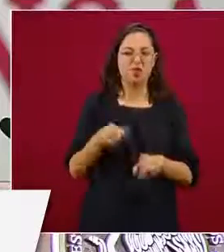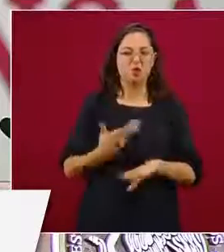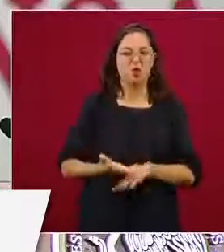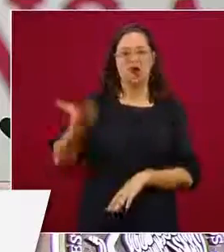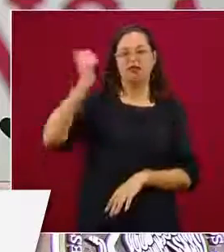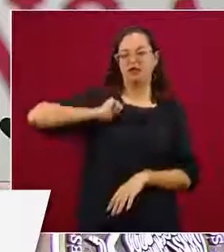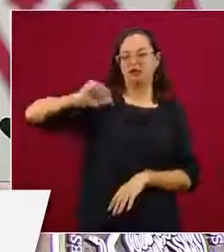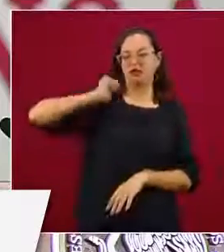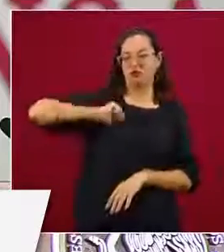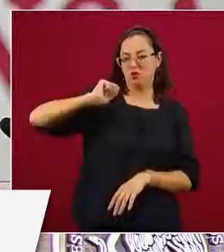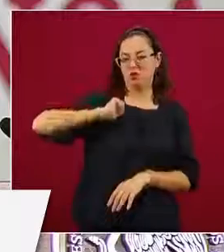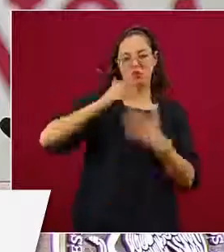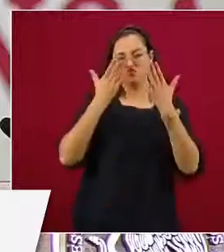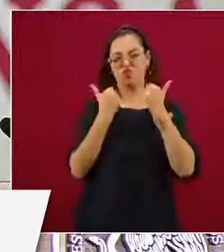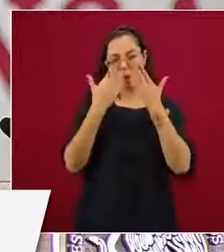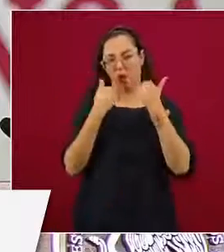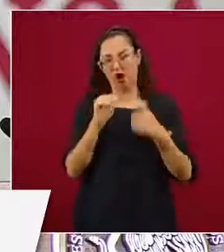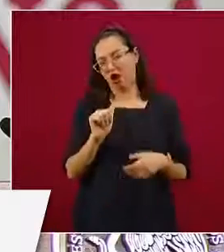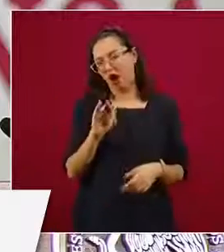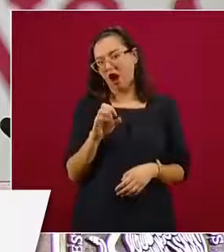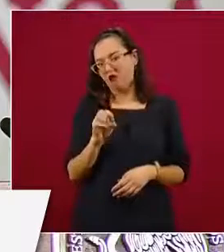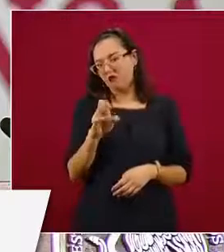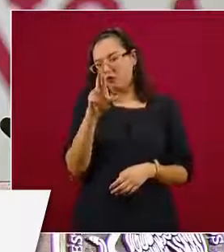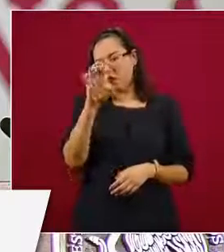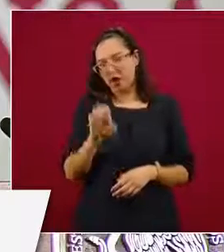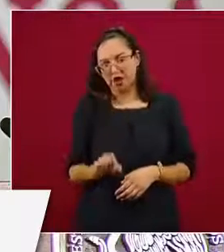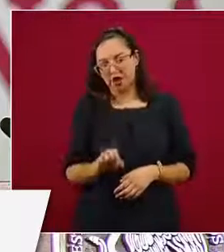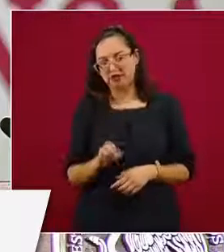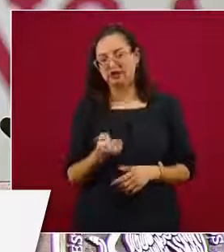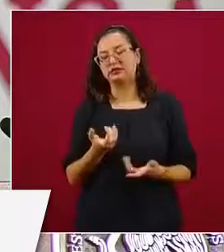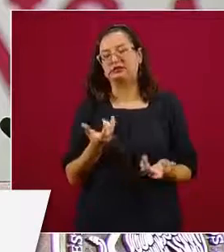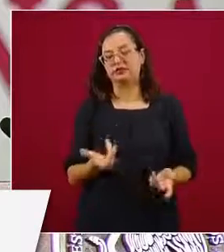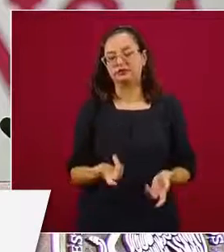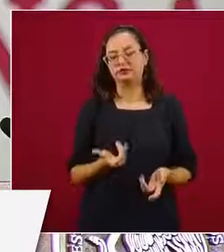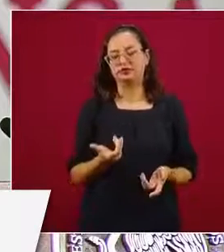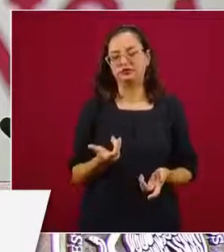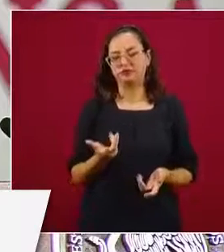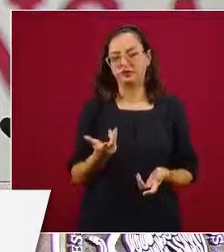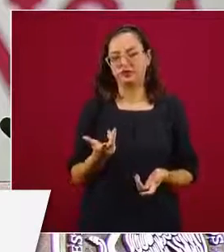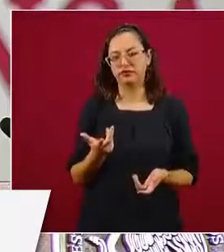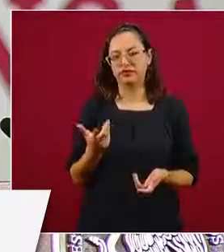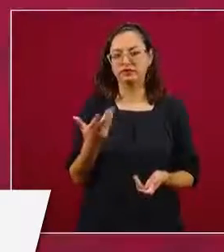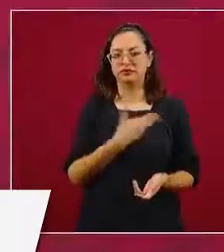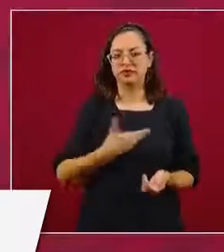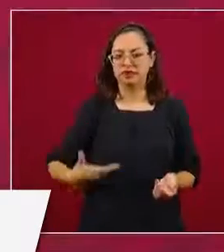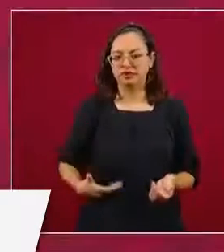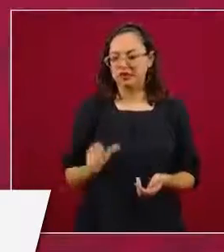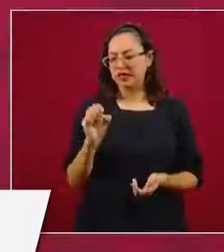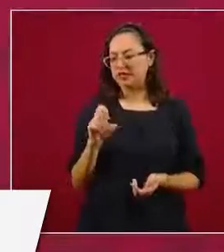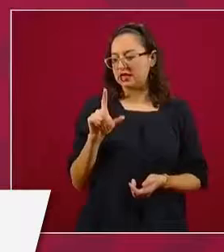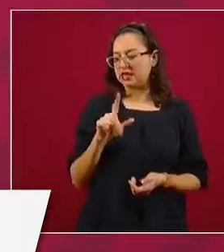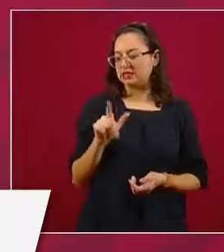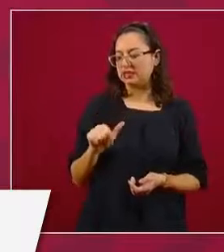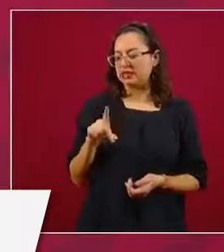las Afores, antes de la reforma que se llevó a cabo con el presidente Zedillo,